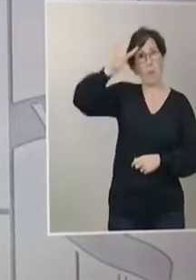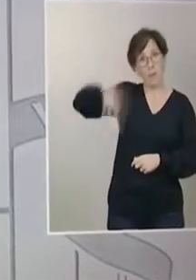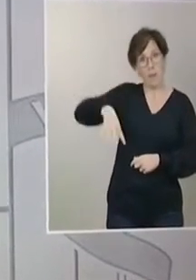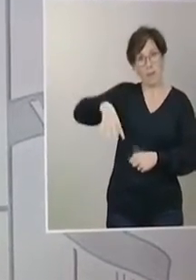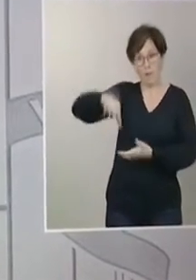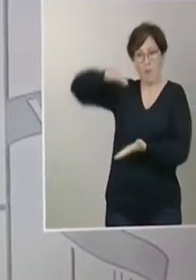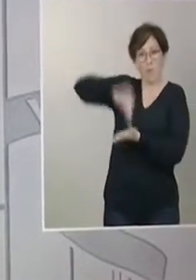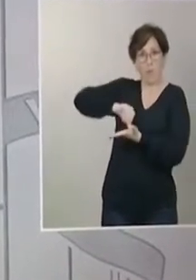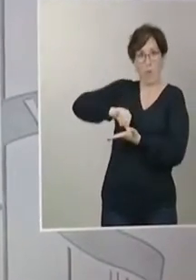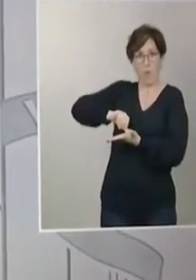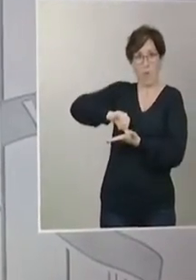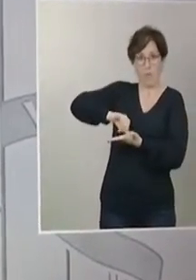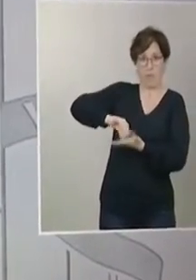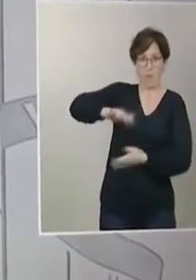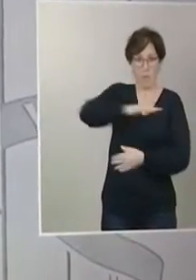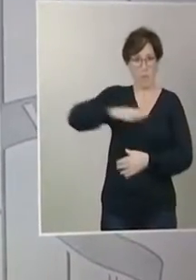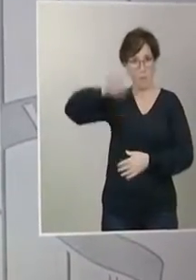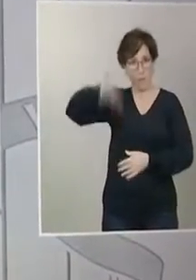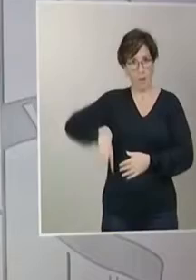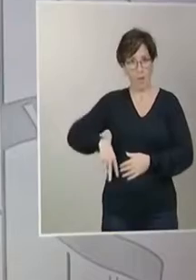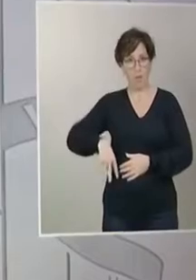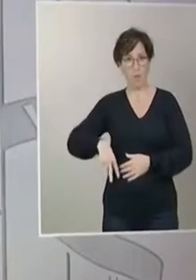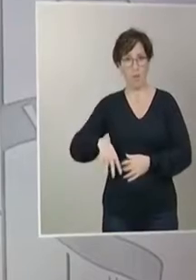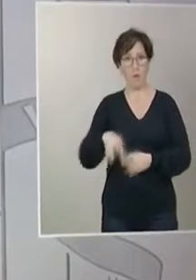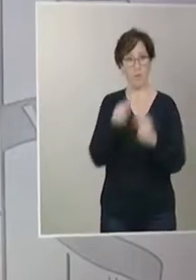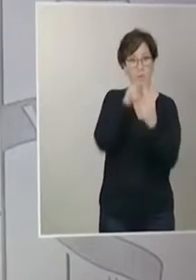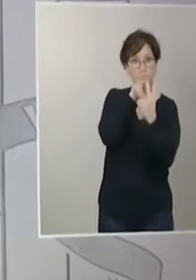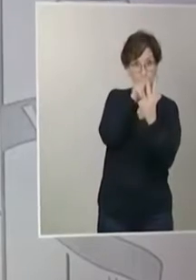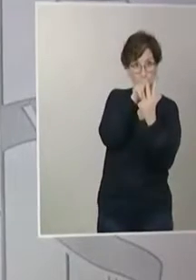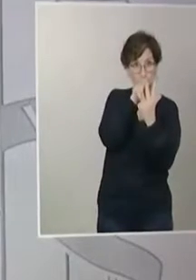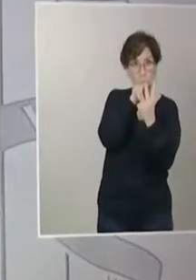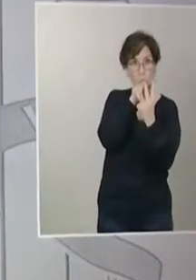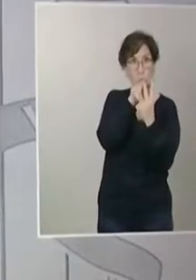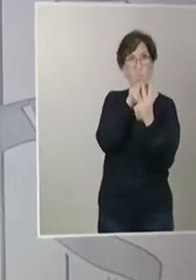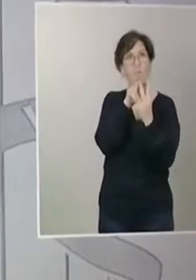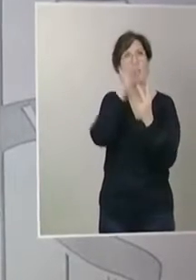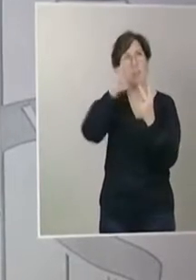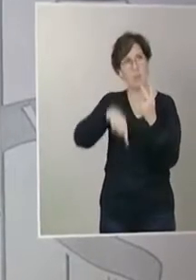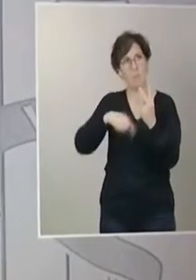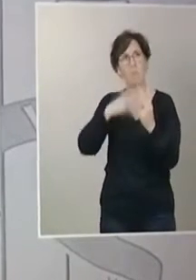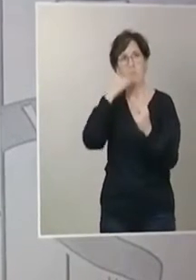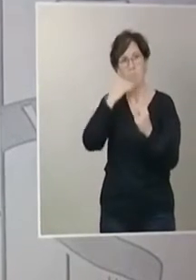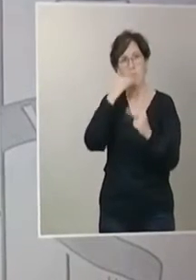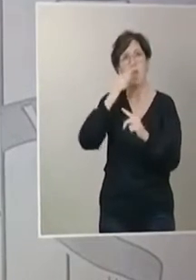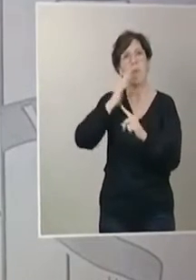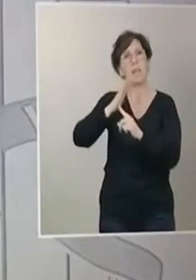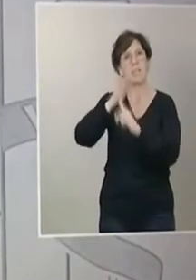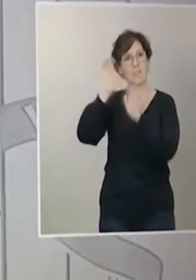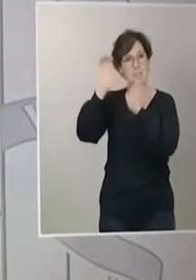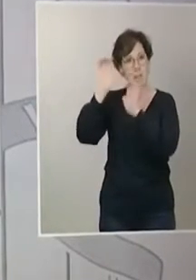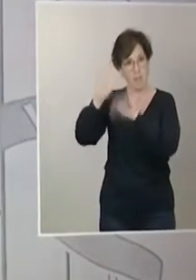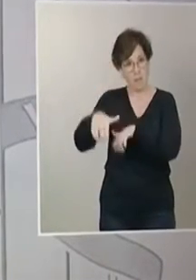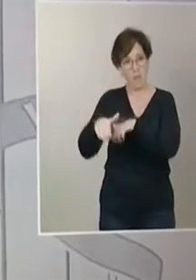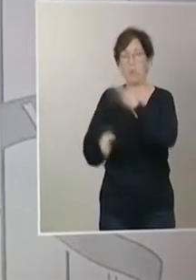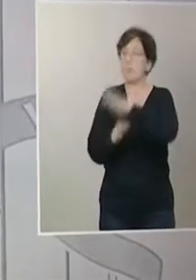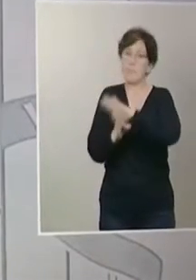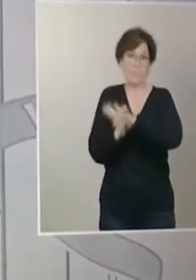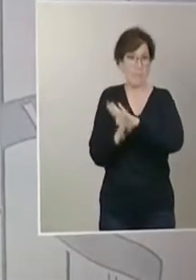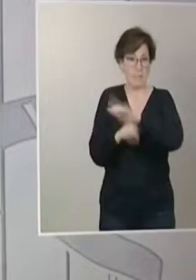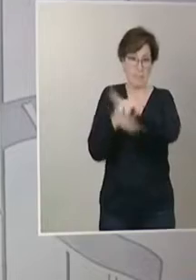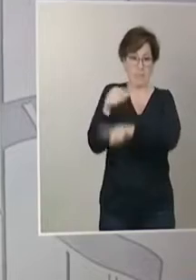estado de alarma por 30 días más para seguir protegiendo a nuestro pueblo. Procedo a firmar